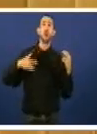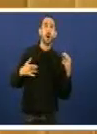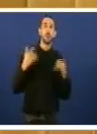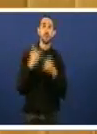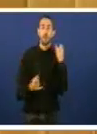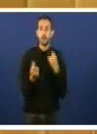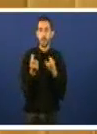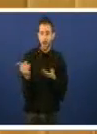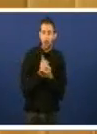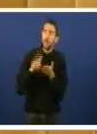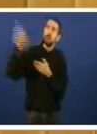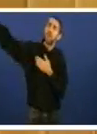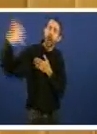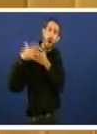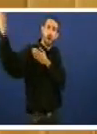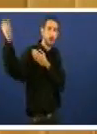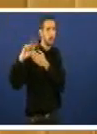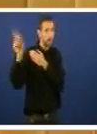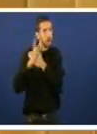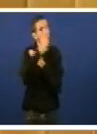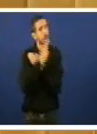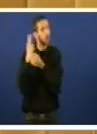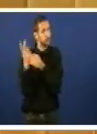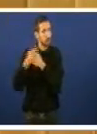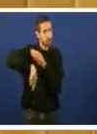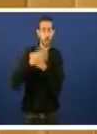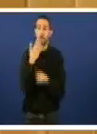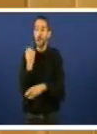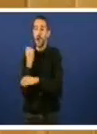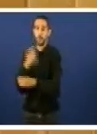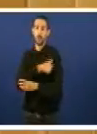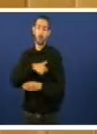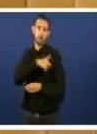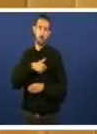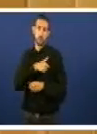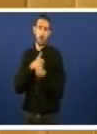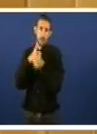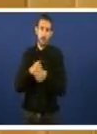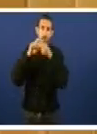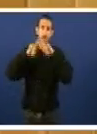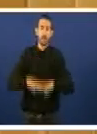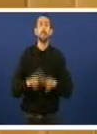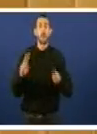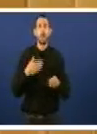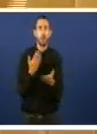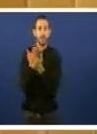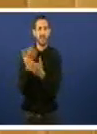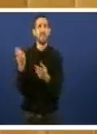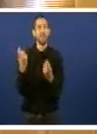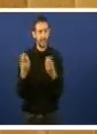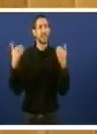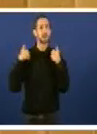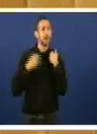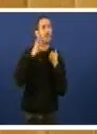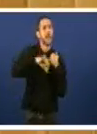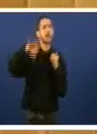aforran o marche fora. Ese é o compromiso fundamental. Apoyaremos esta comisión de investigación, pero aquí hai responsabilidades de uns e